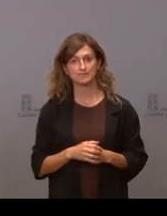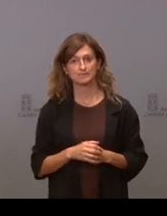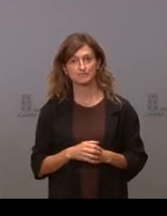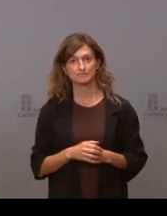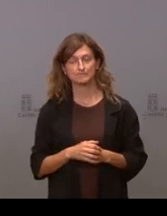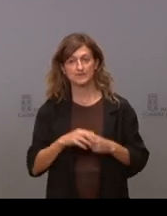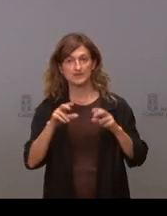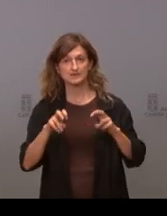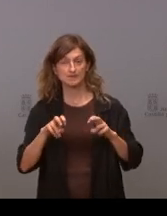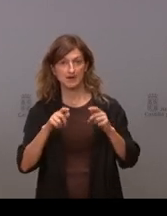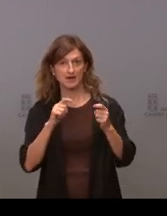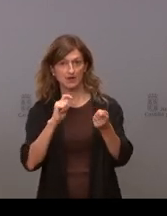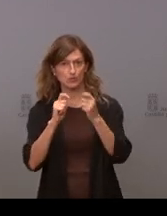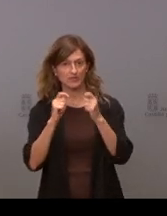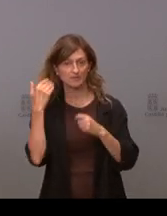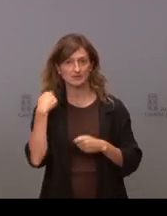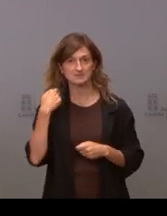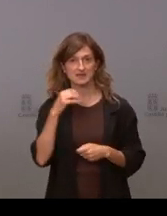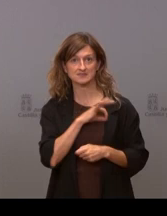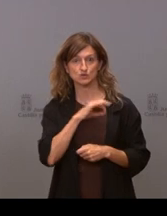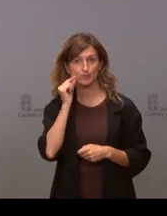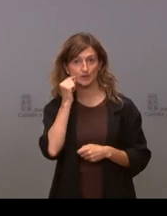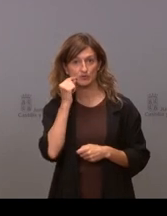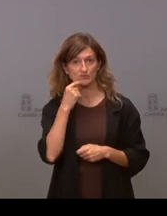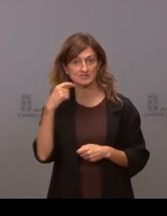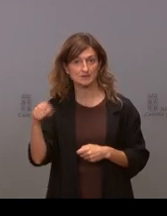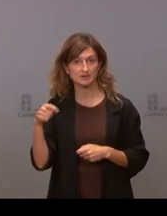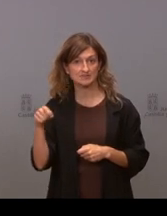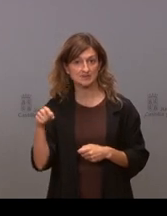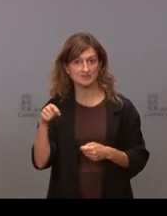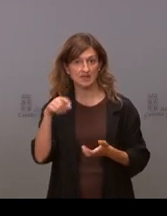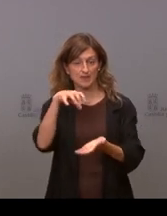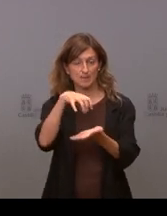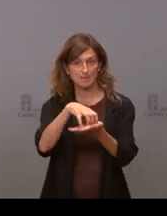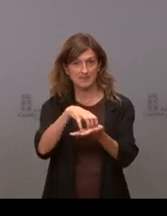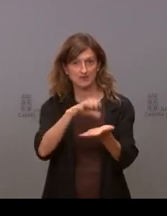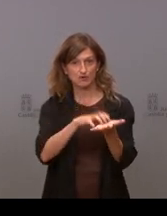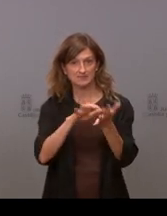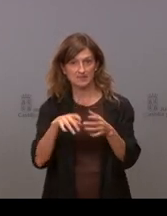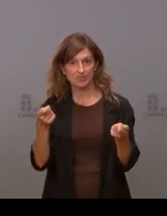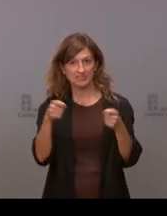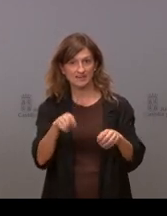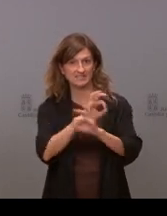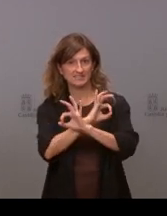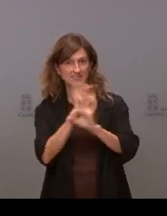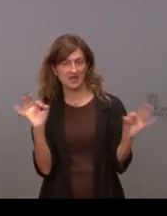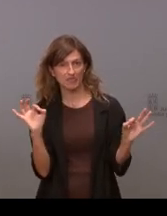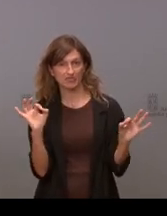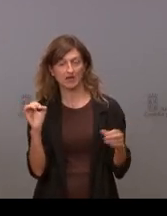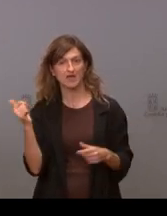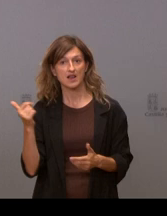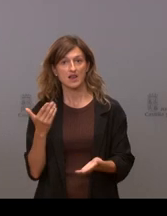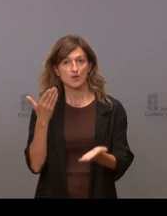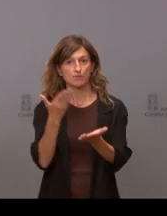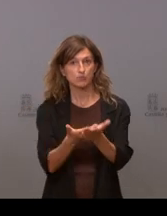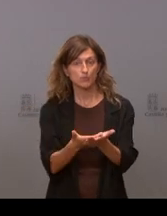del señor Mañueco y dijo que mientras yo sea presidente no se va a cerrar un solo consultorio en Castilla y León no sé si proponía la luna